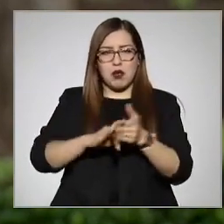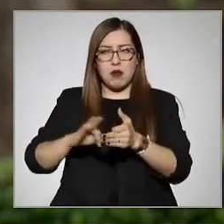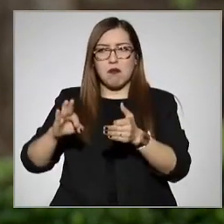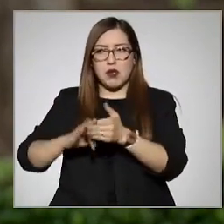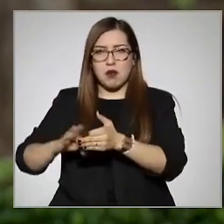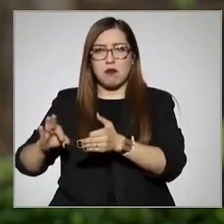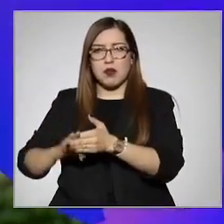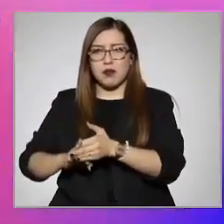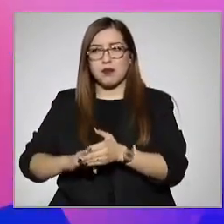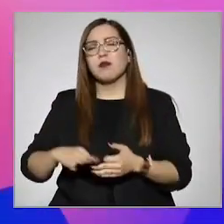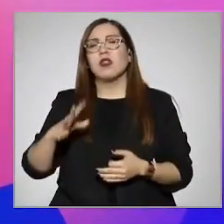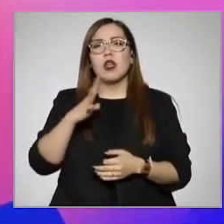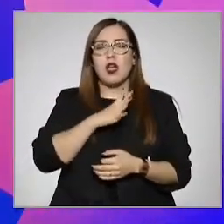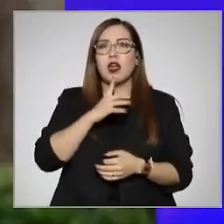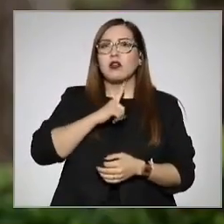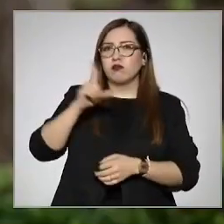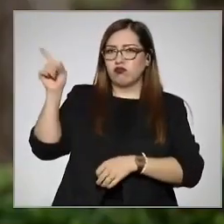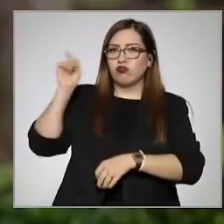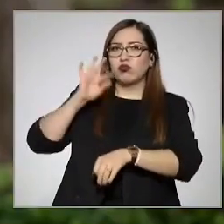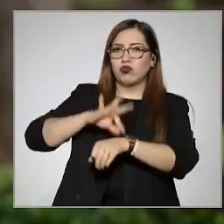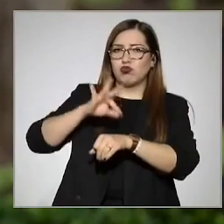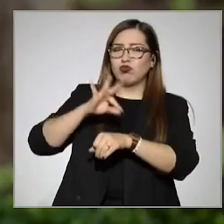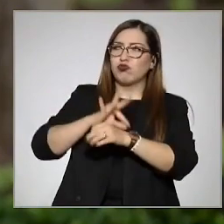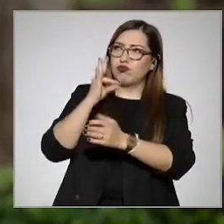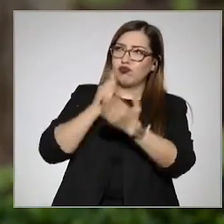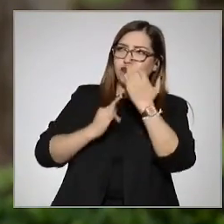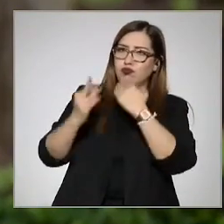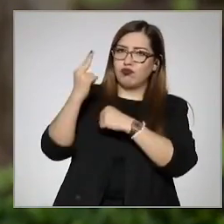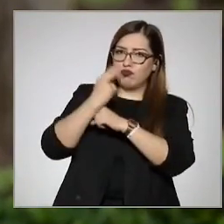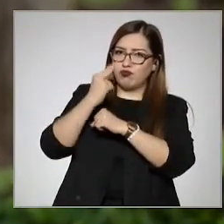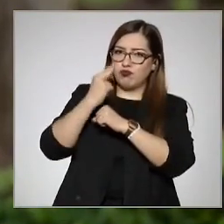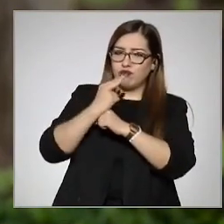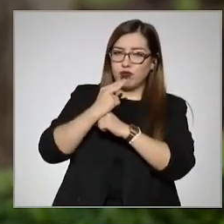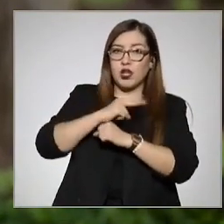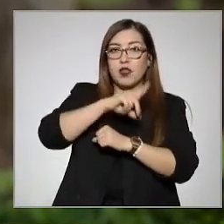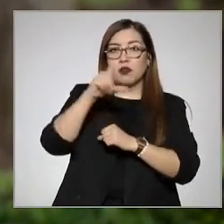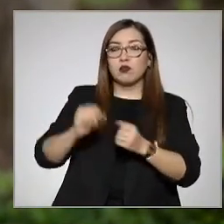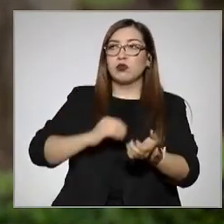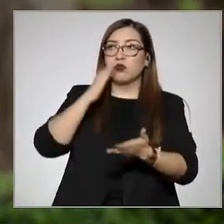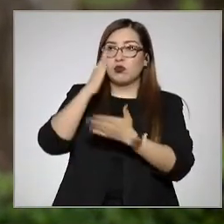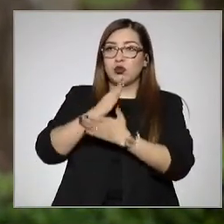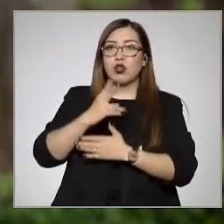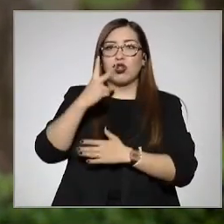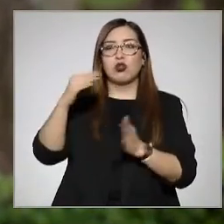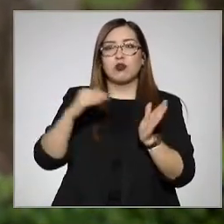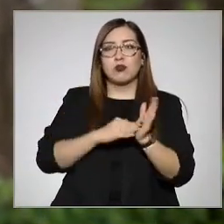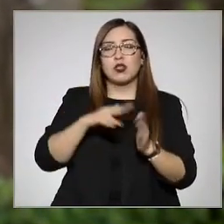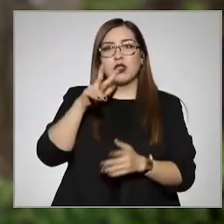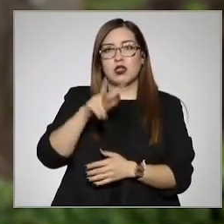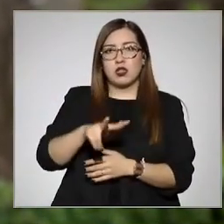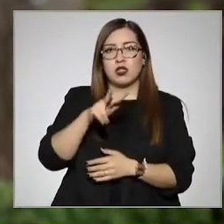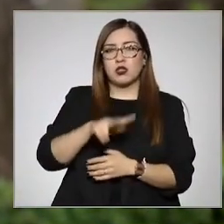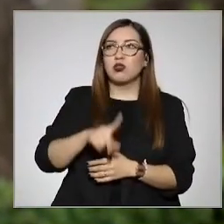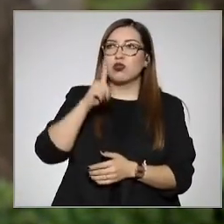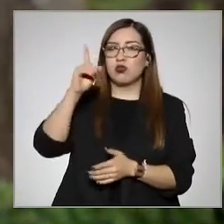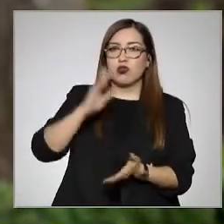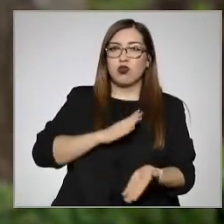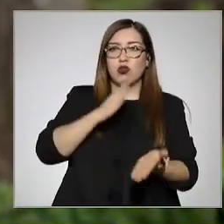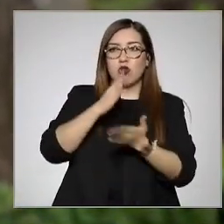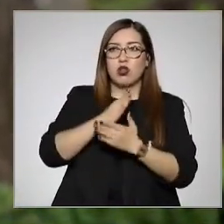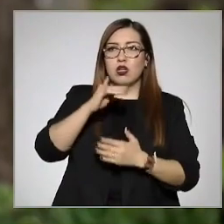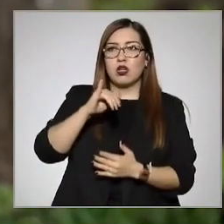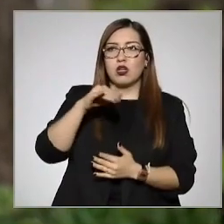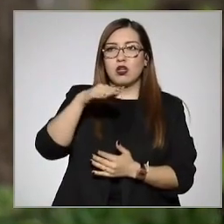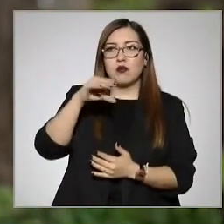hubo monitoreo médico. En el 2018 yo acudo a mis citas normales en el seguro social